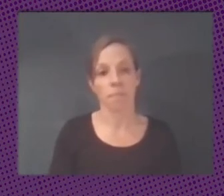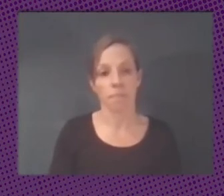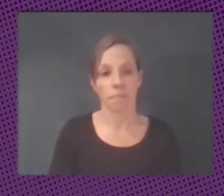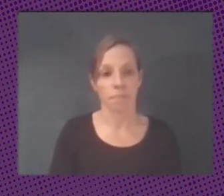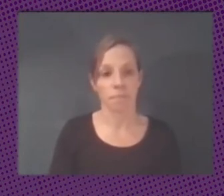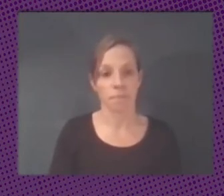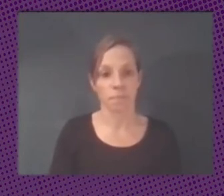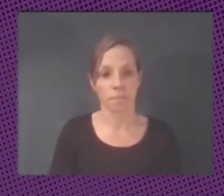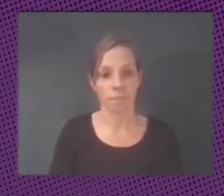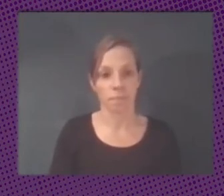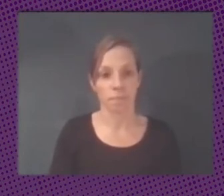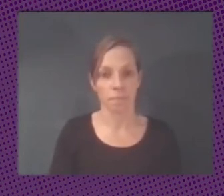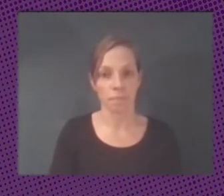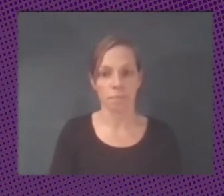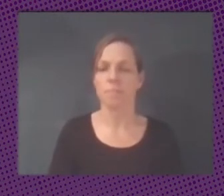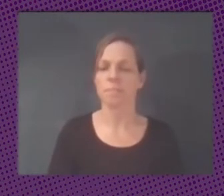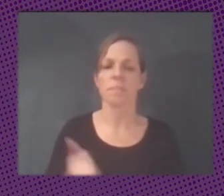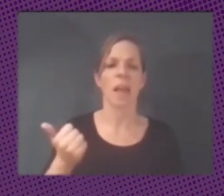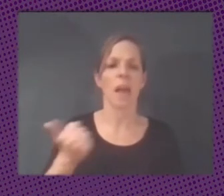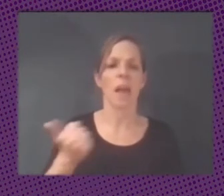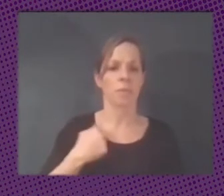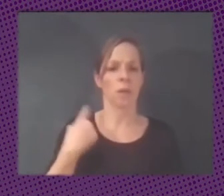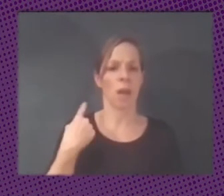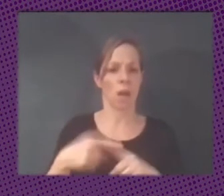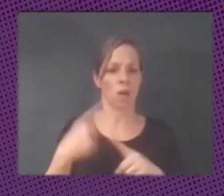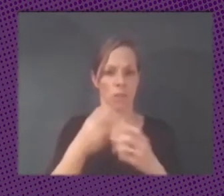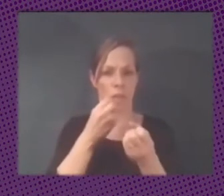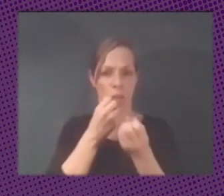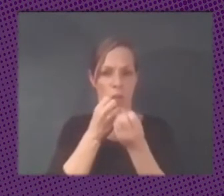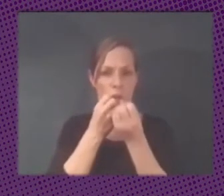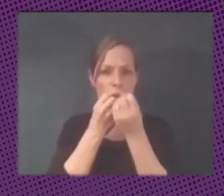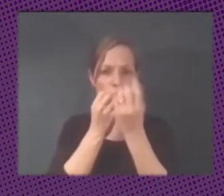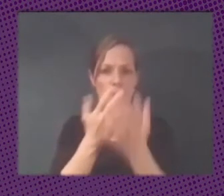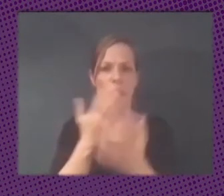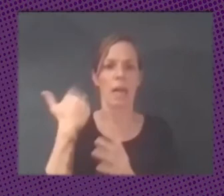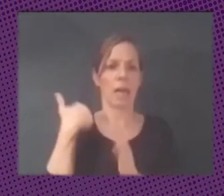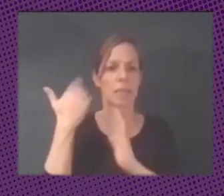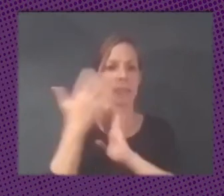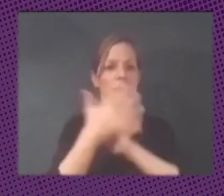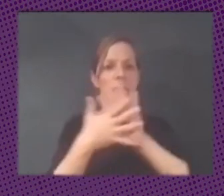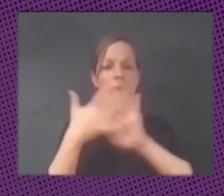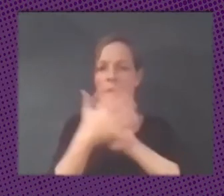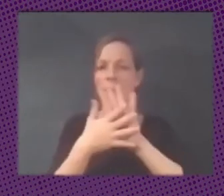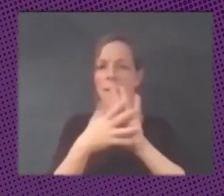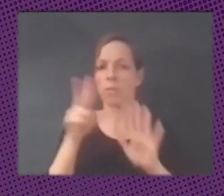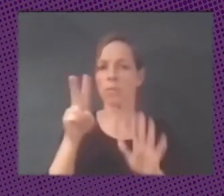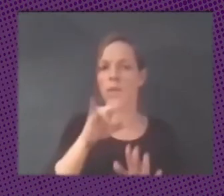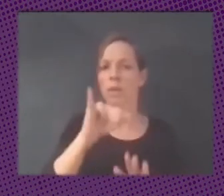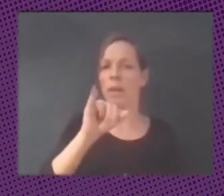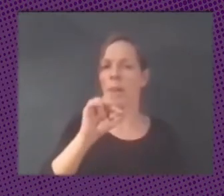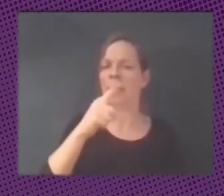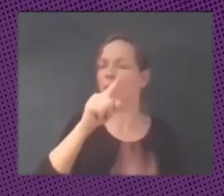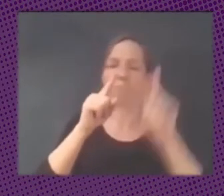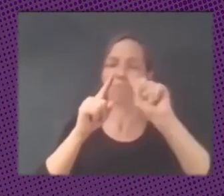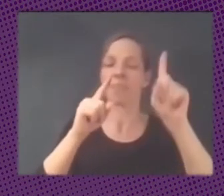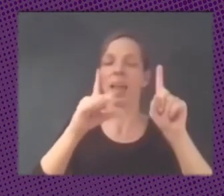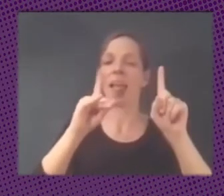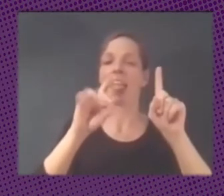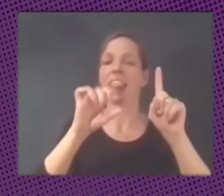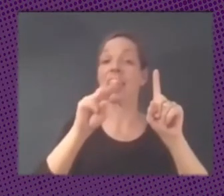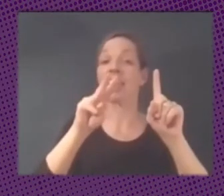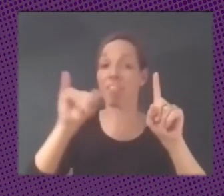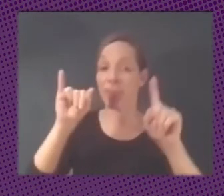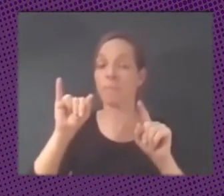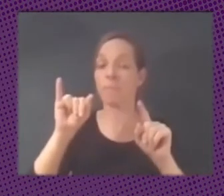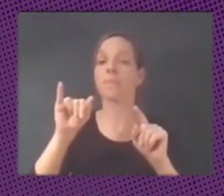bueno aprovecho para comentar una cosa antes estaba hablando tanto creo que ha sido Virginia mismo no ha sido David David está hablando